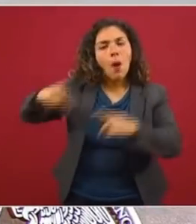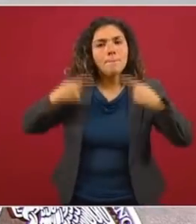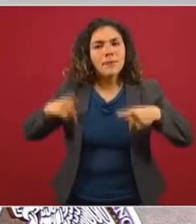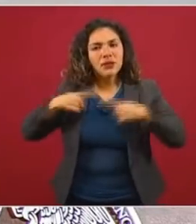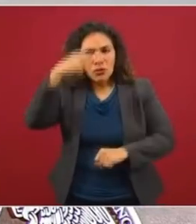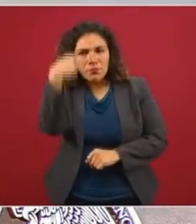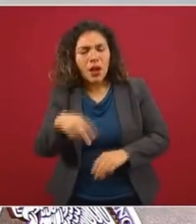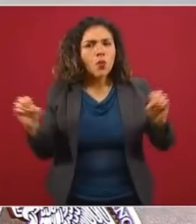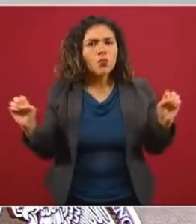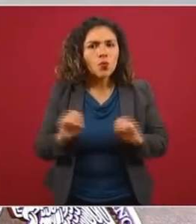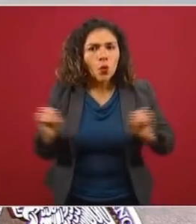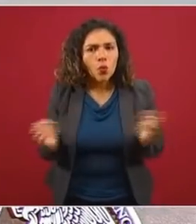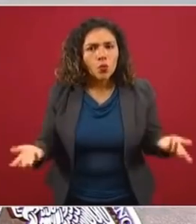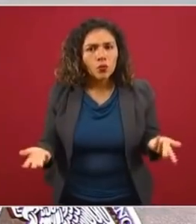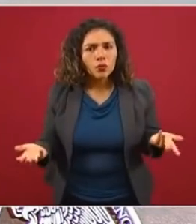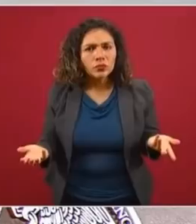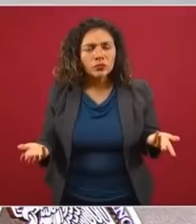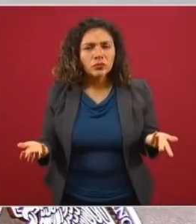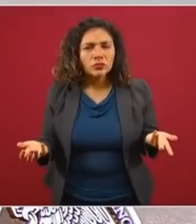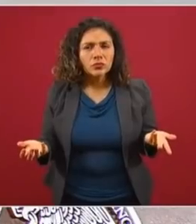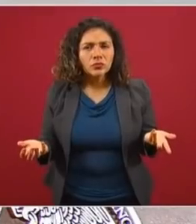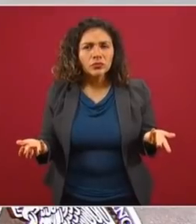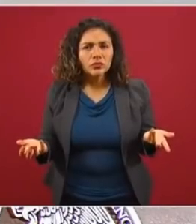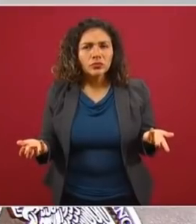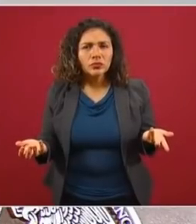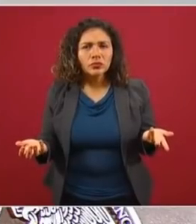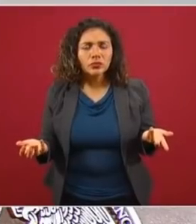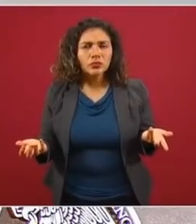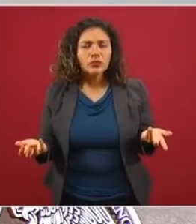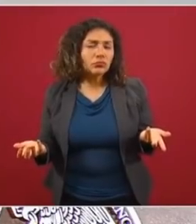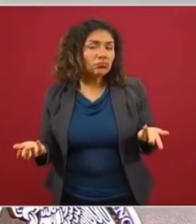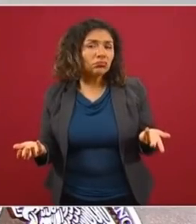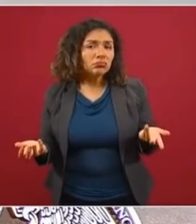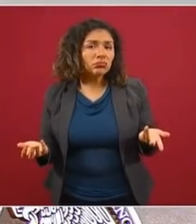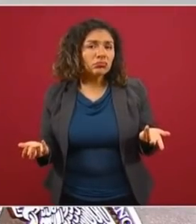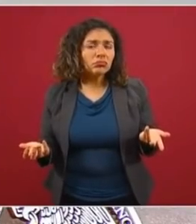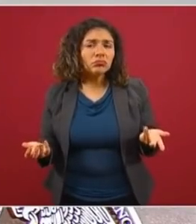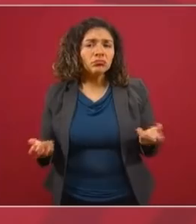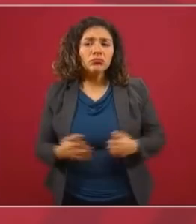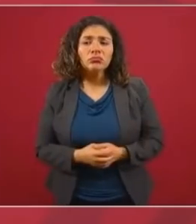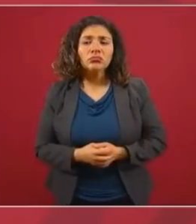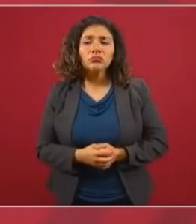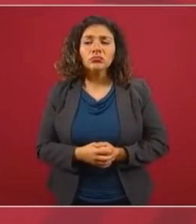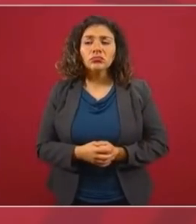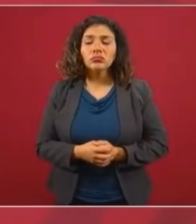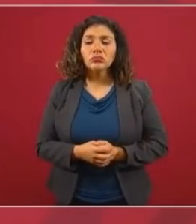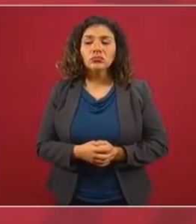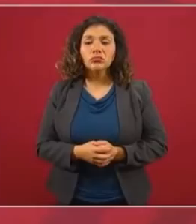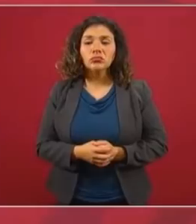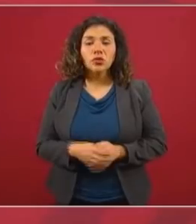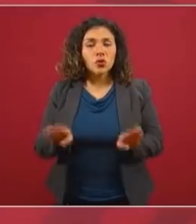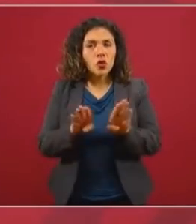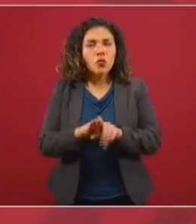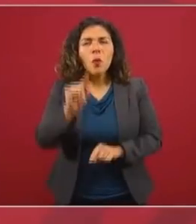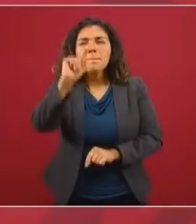una de esas, en un arranque de lucidez